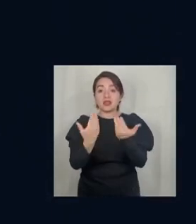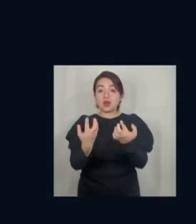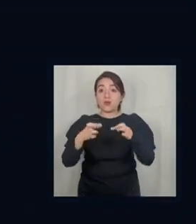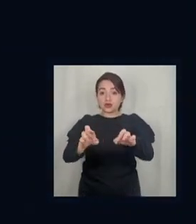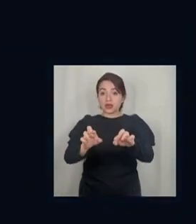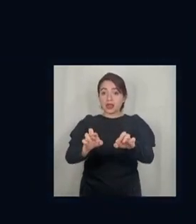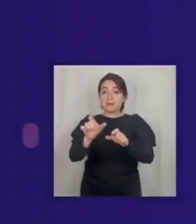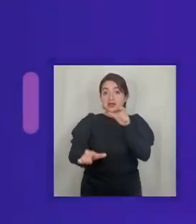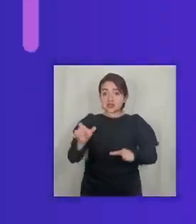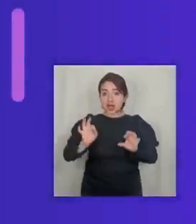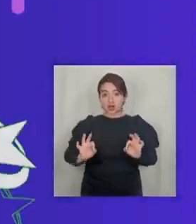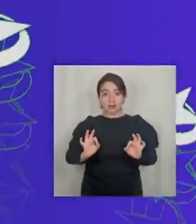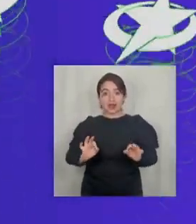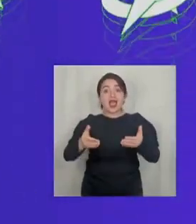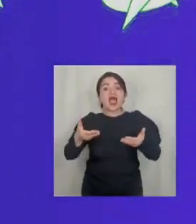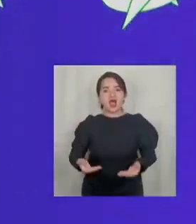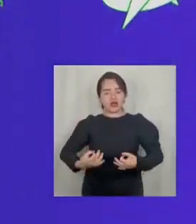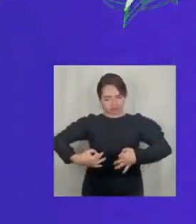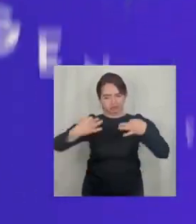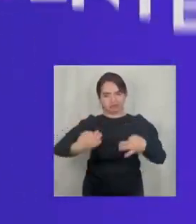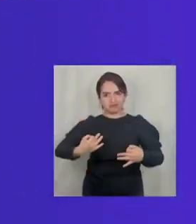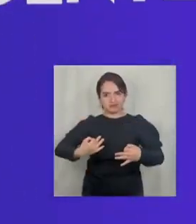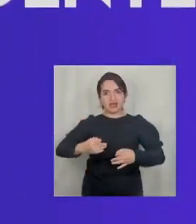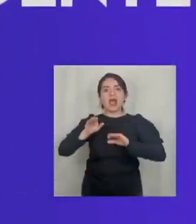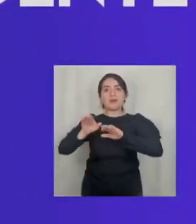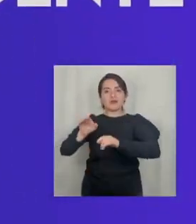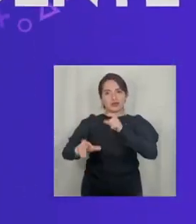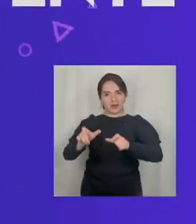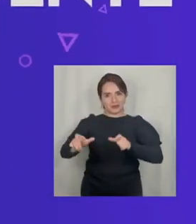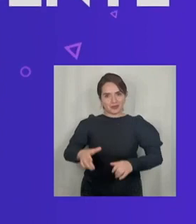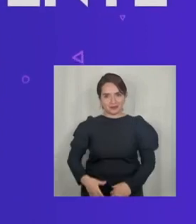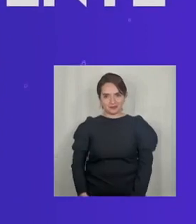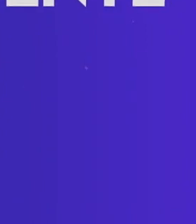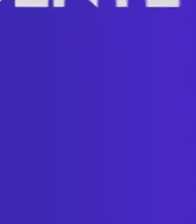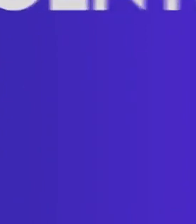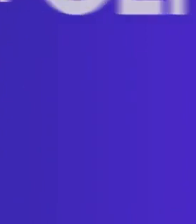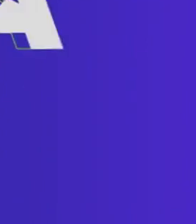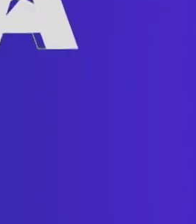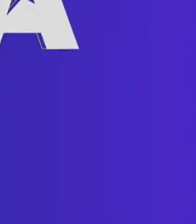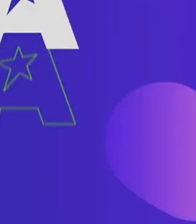común y corriente Esta vez será Por la razón y la gente